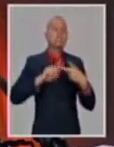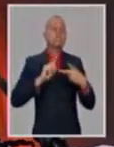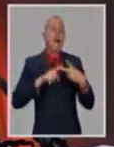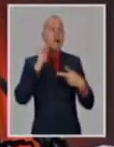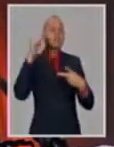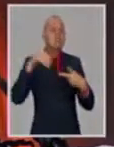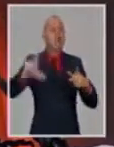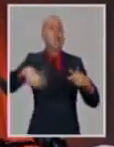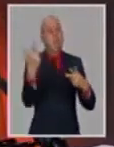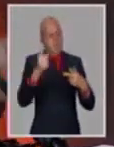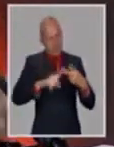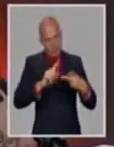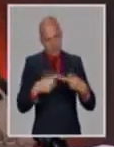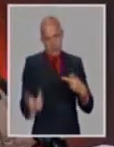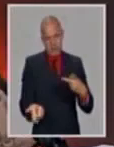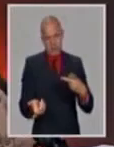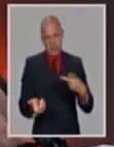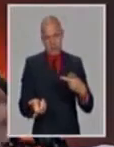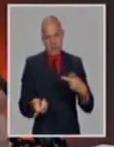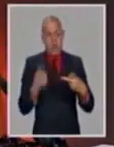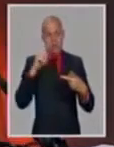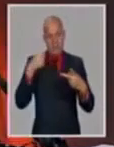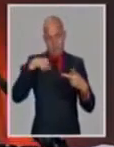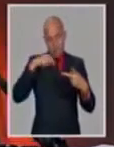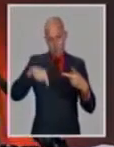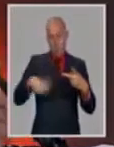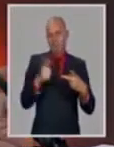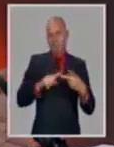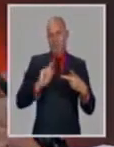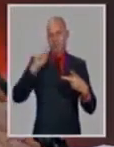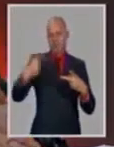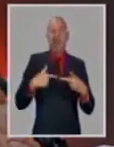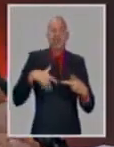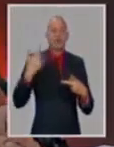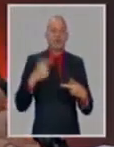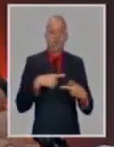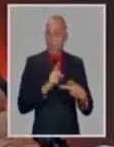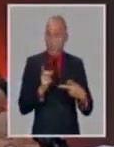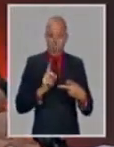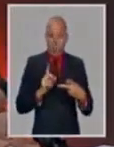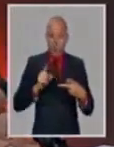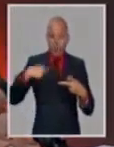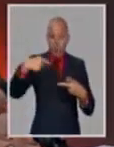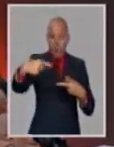que sabemos que hay que hacer porque no es hacerlo un día es hacerlo todos los días esto es un problema mundial